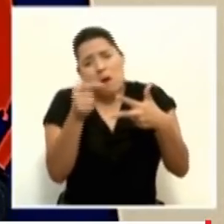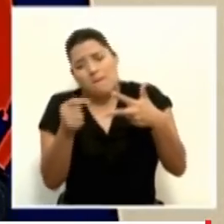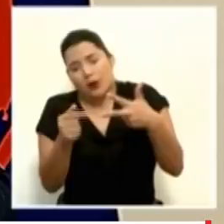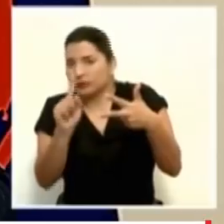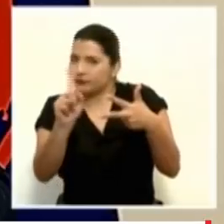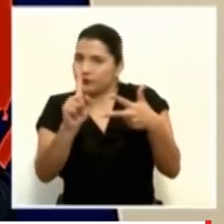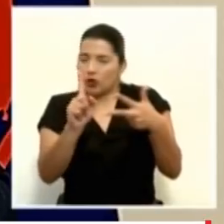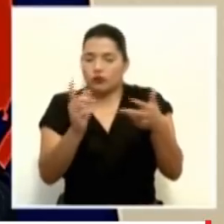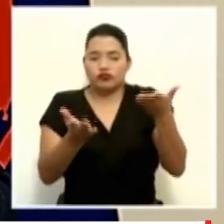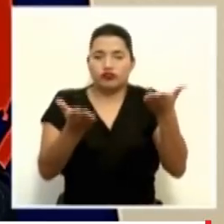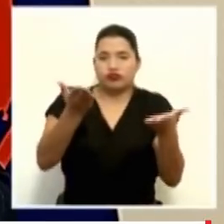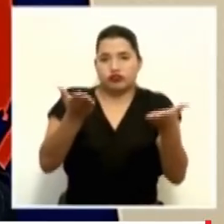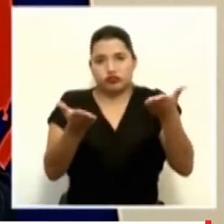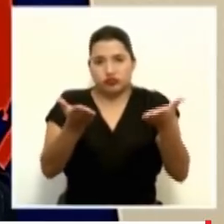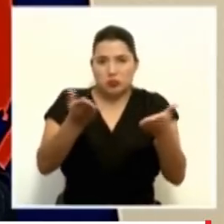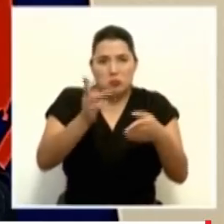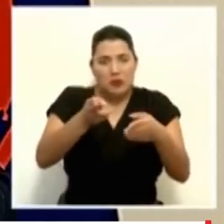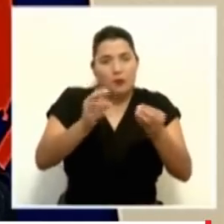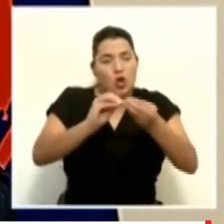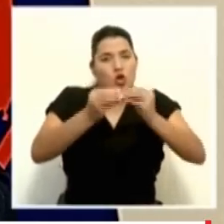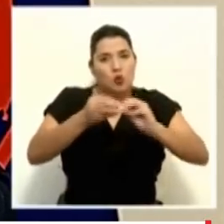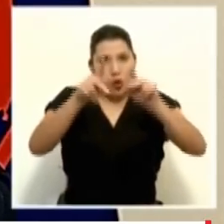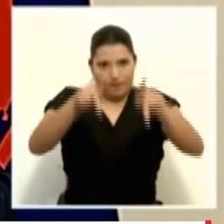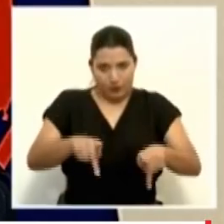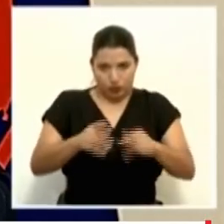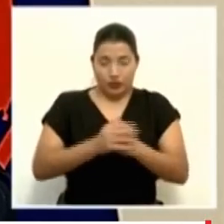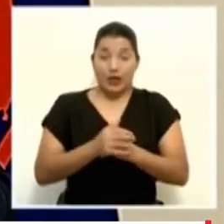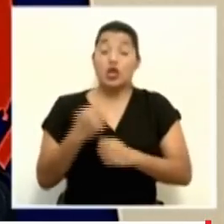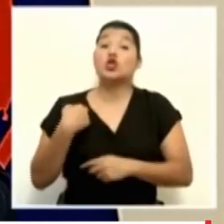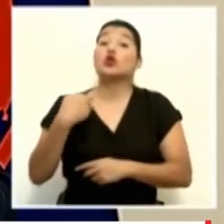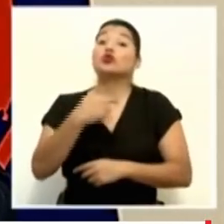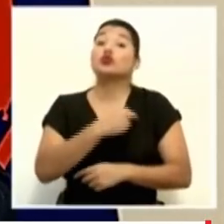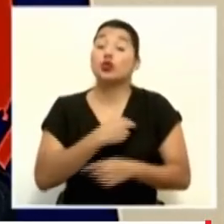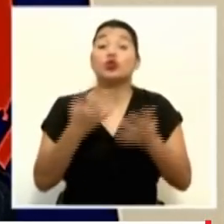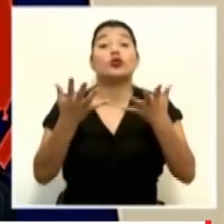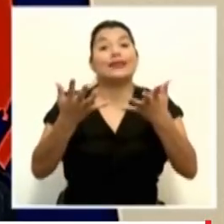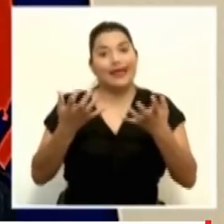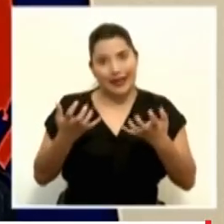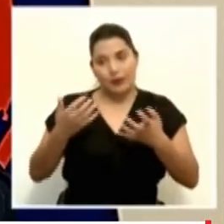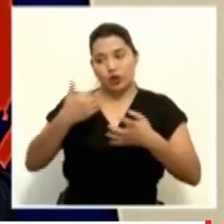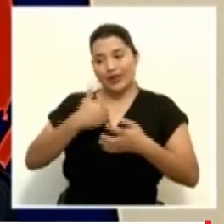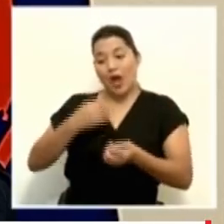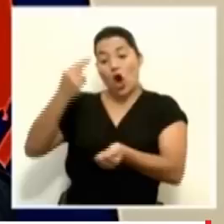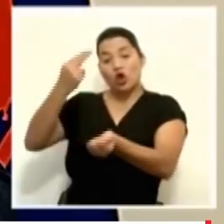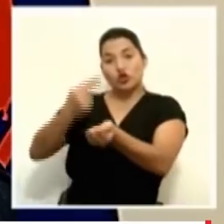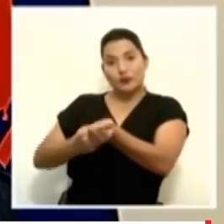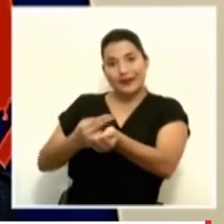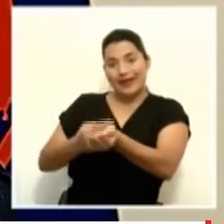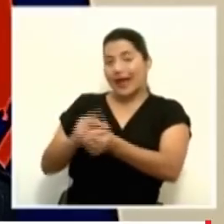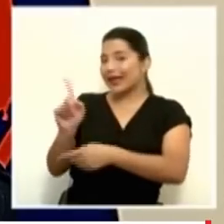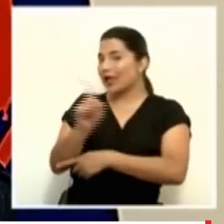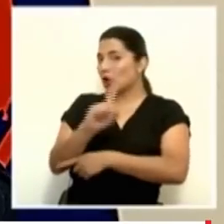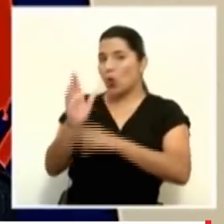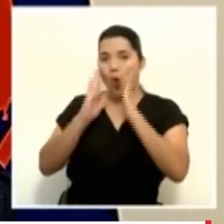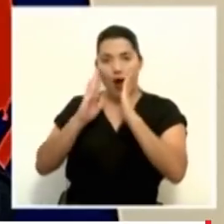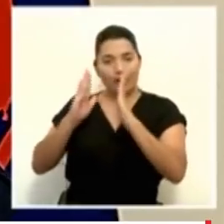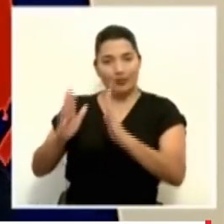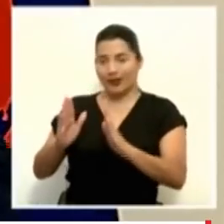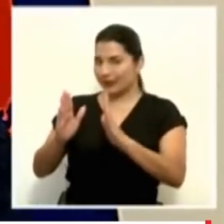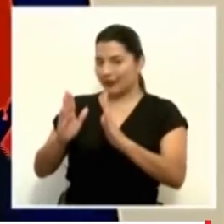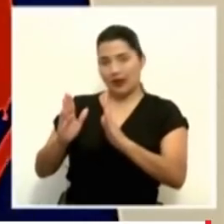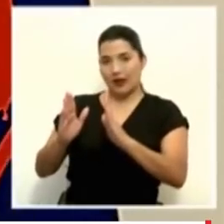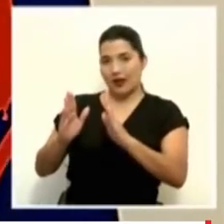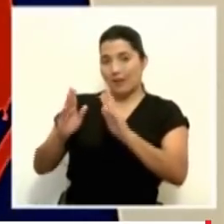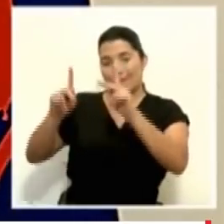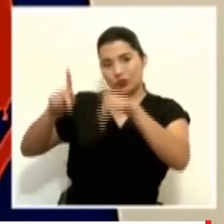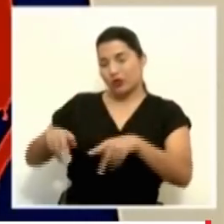que haya en hospitales no COVID, o sea, hospitales que no atienden pacientes COVID, en el momento que aparezca uno se hace el traslado,